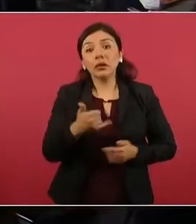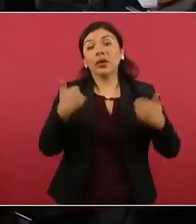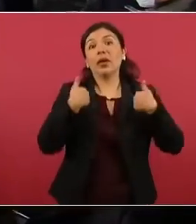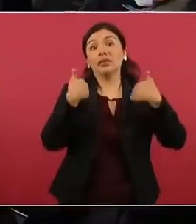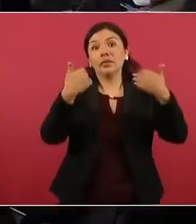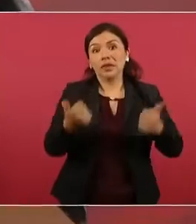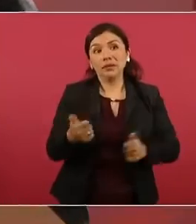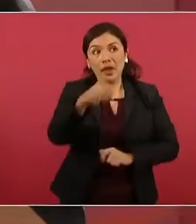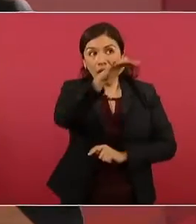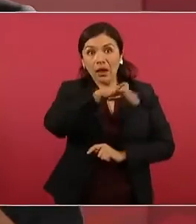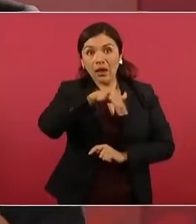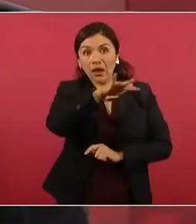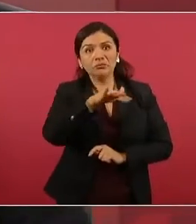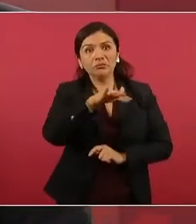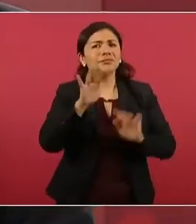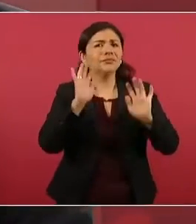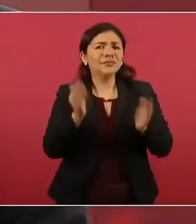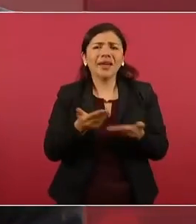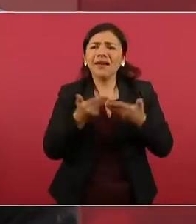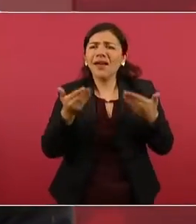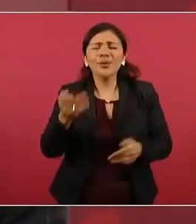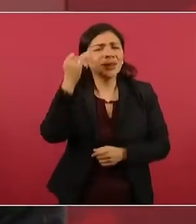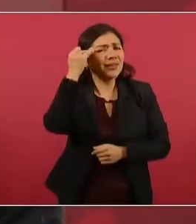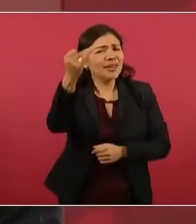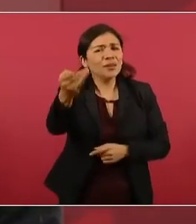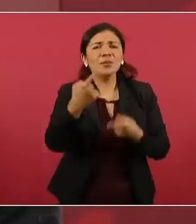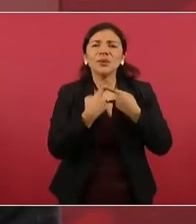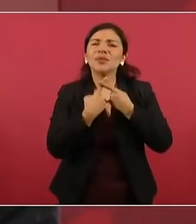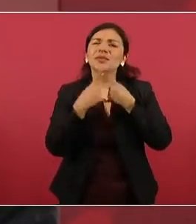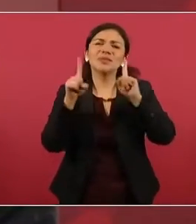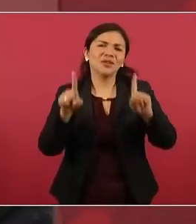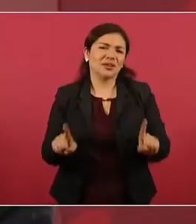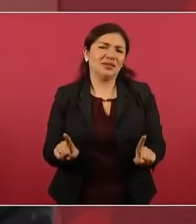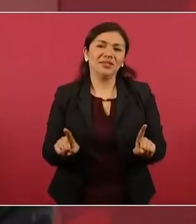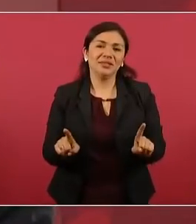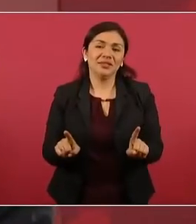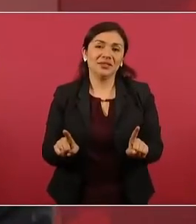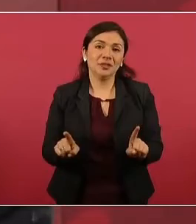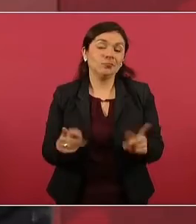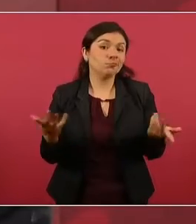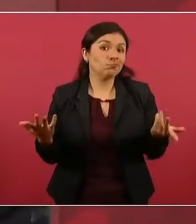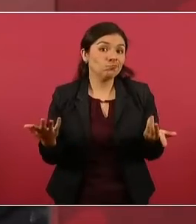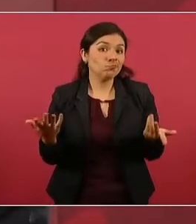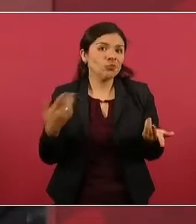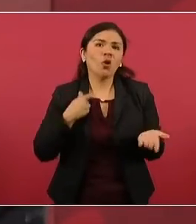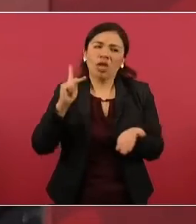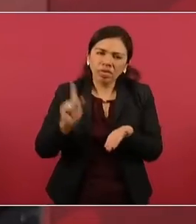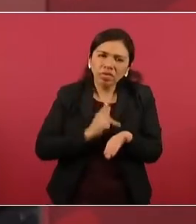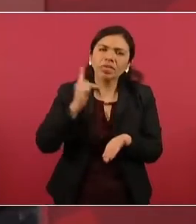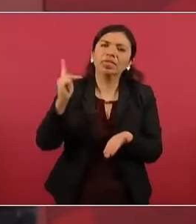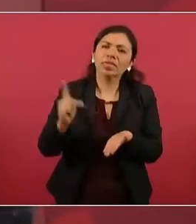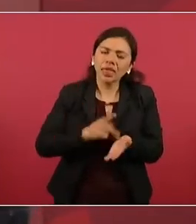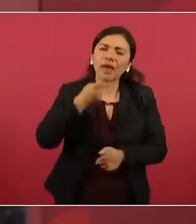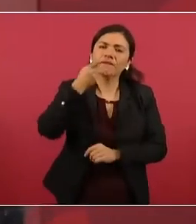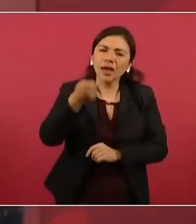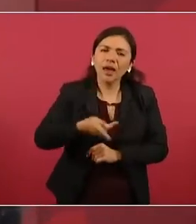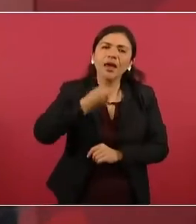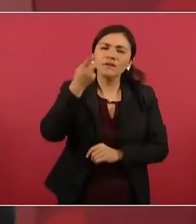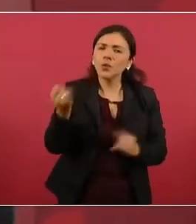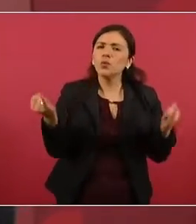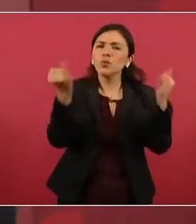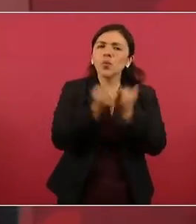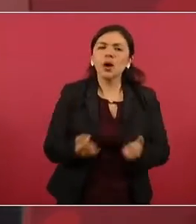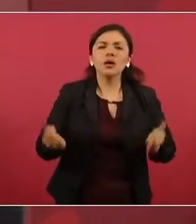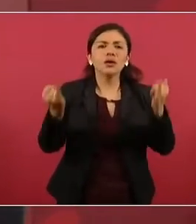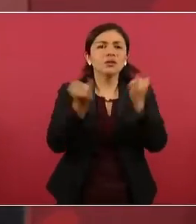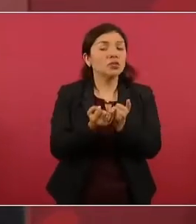son otros tiempos. Y repito, repito, repito, repito, repito, no se